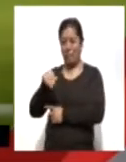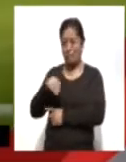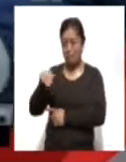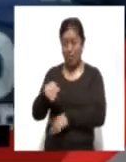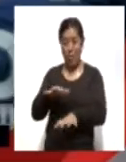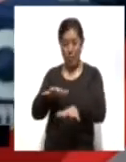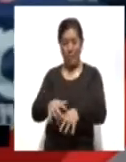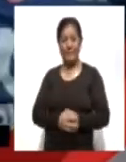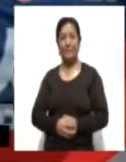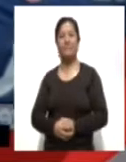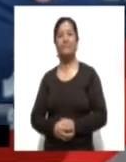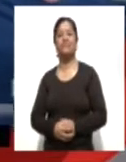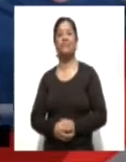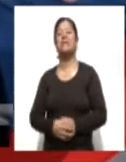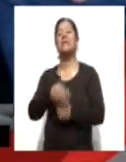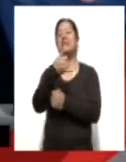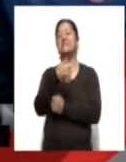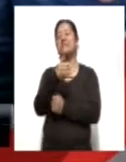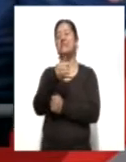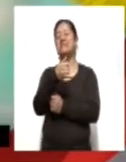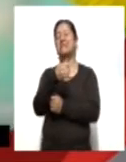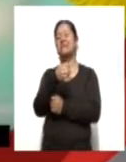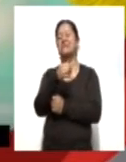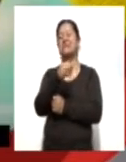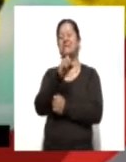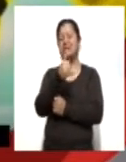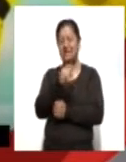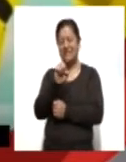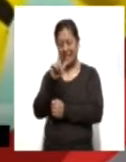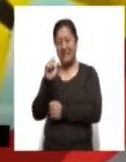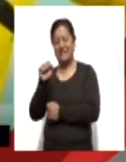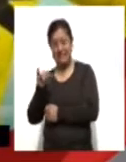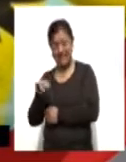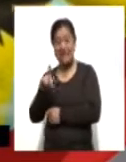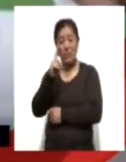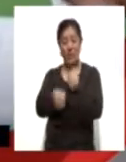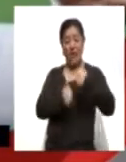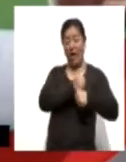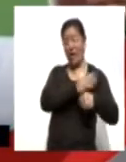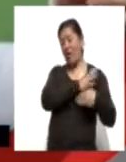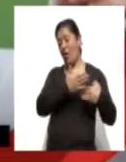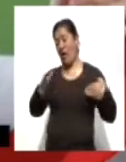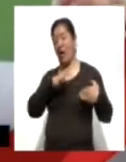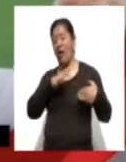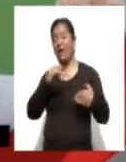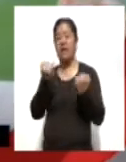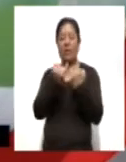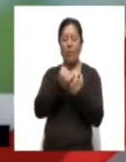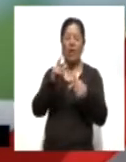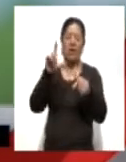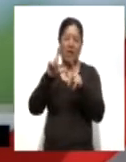negros. Porto, Dortmund y Chelsea intentarán recuperar lo que fueron en años pasados, lo mismo que Atlético de Madrid, Real Madrid, Liverpool,